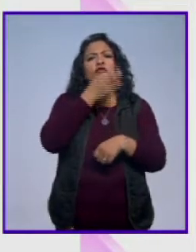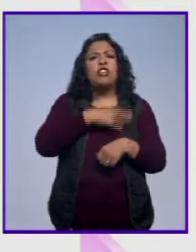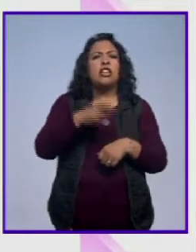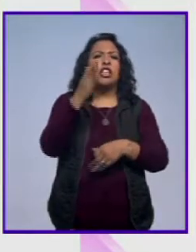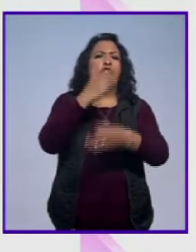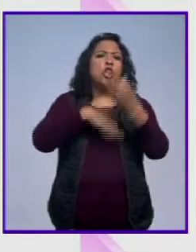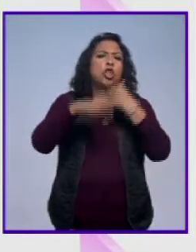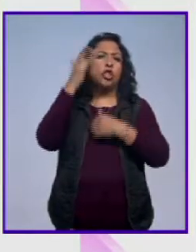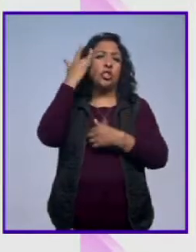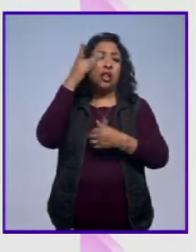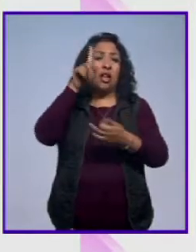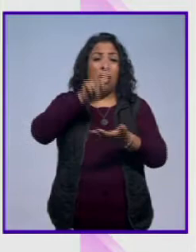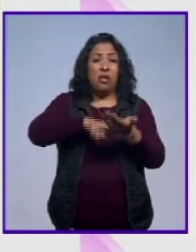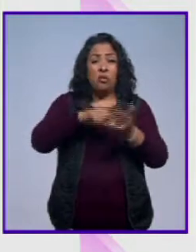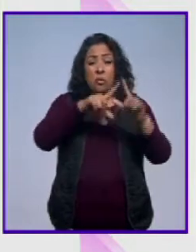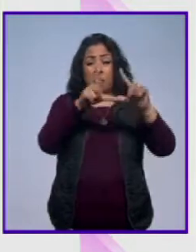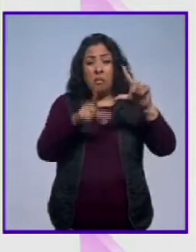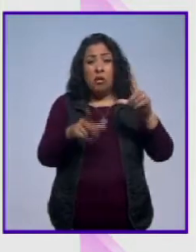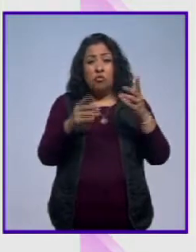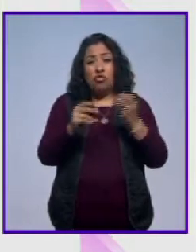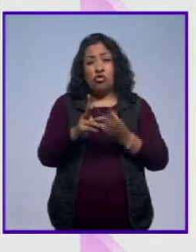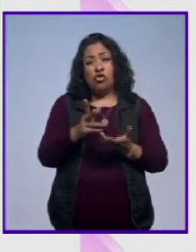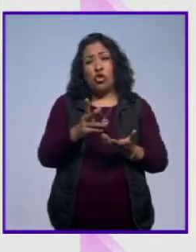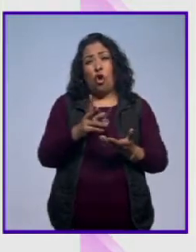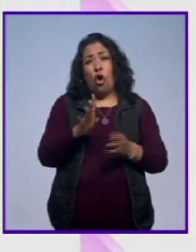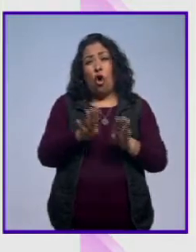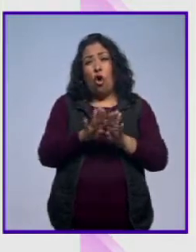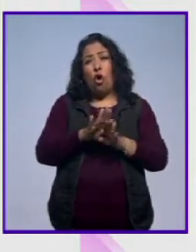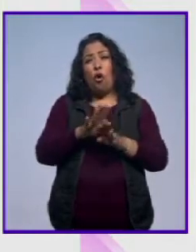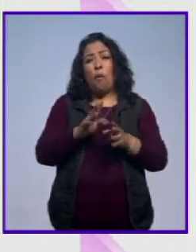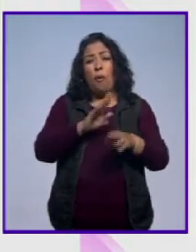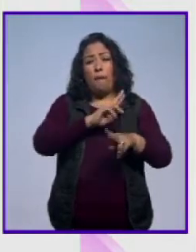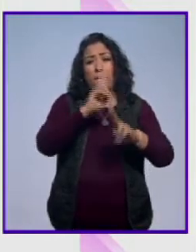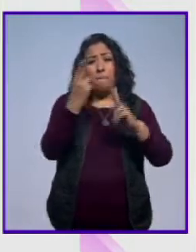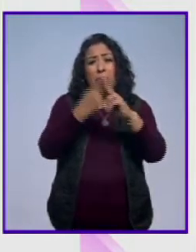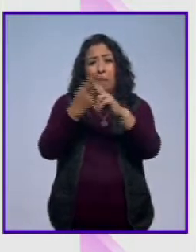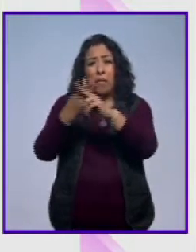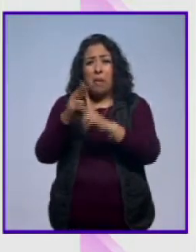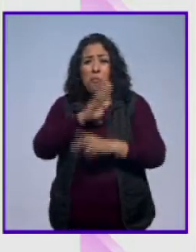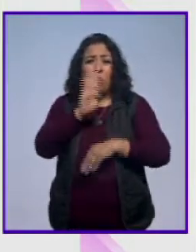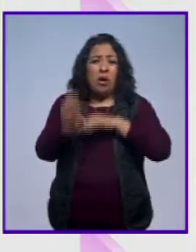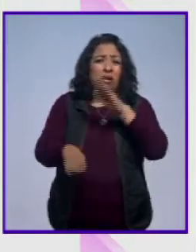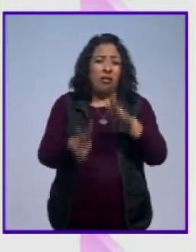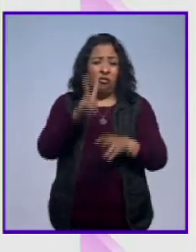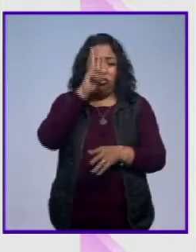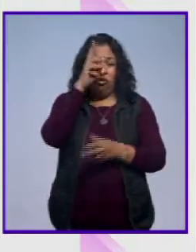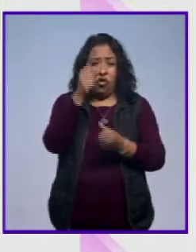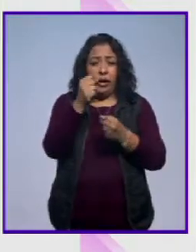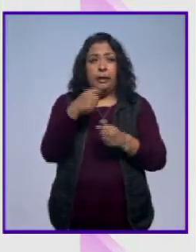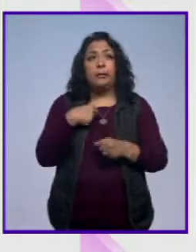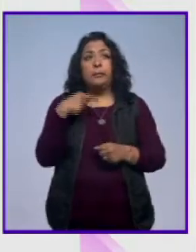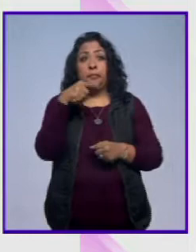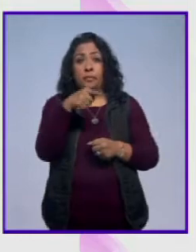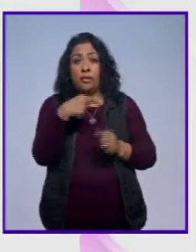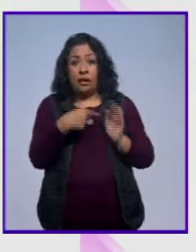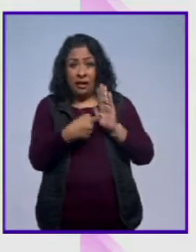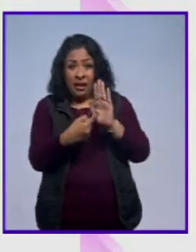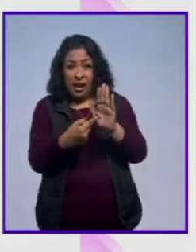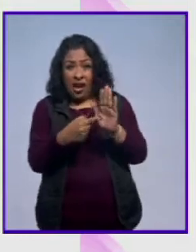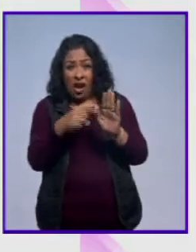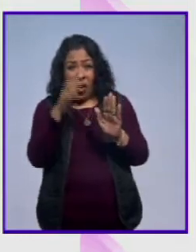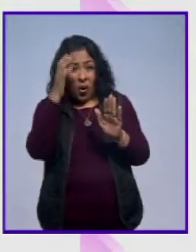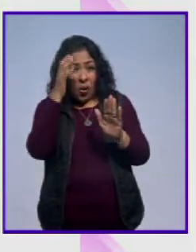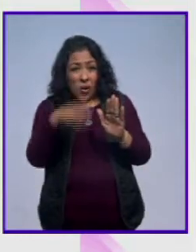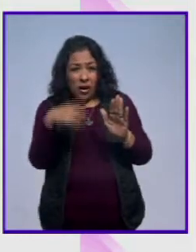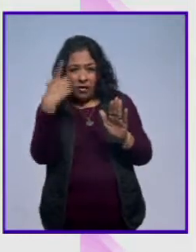lleno de muertes violentas? Este proyecto no tiene como objetivo mostrar crudamente los acontecimientos. Hay